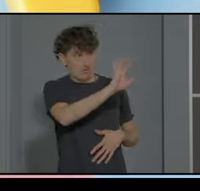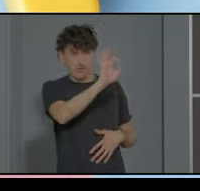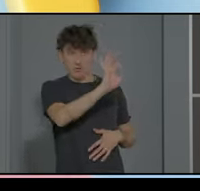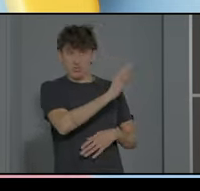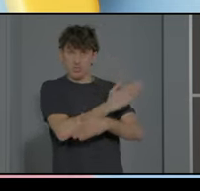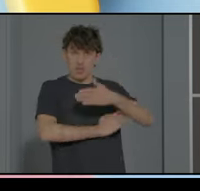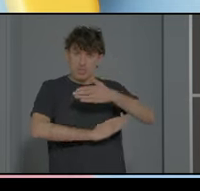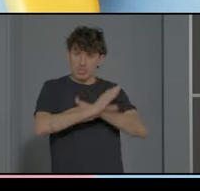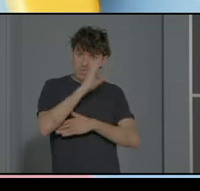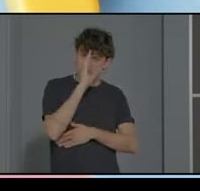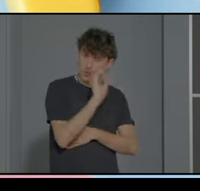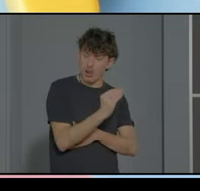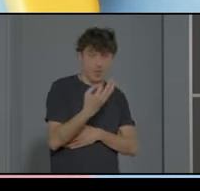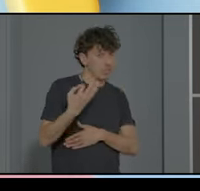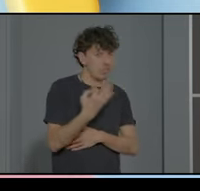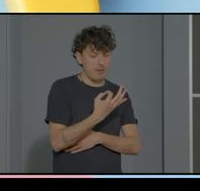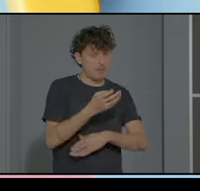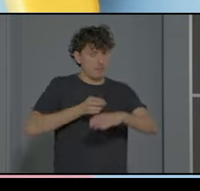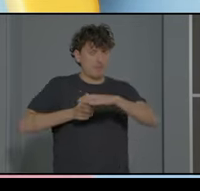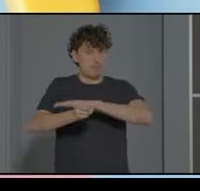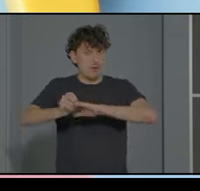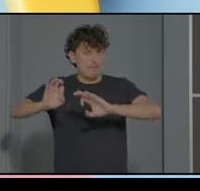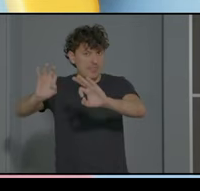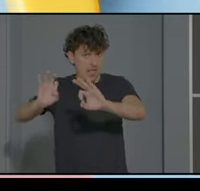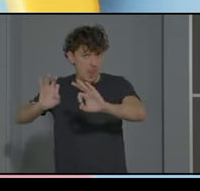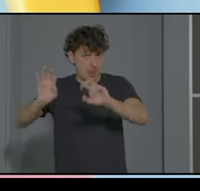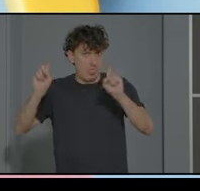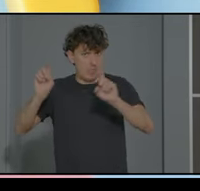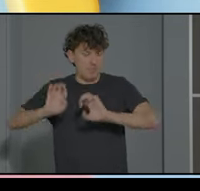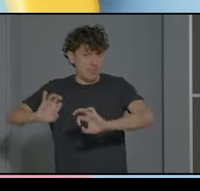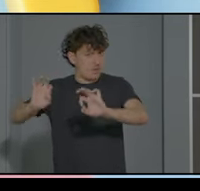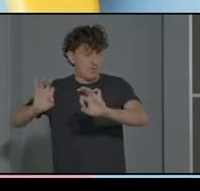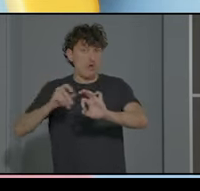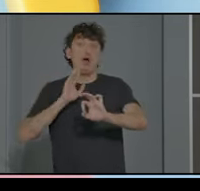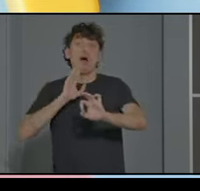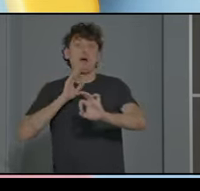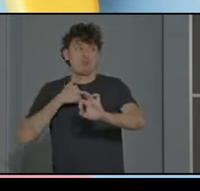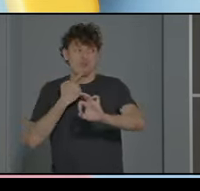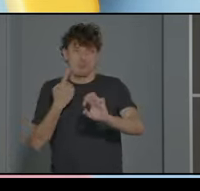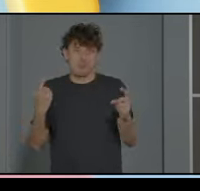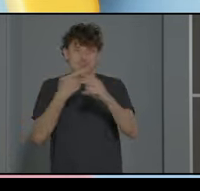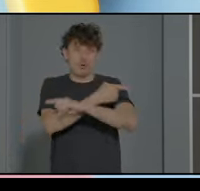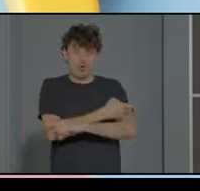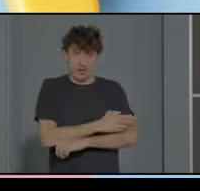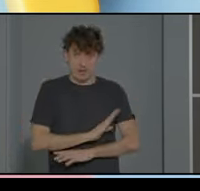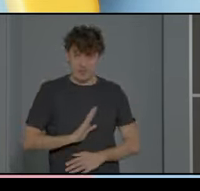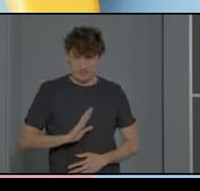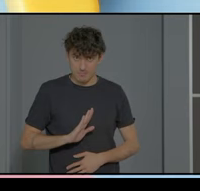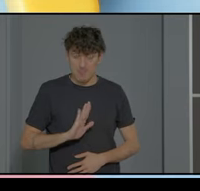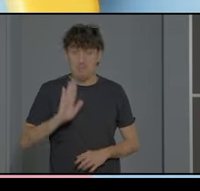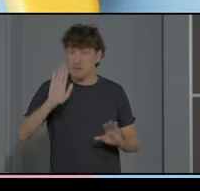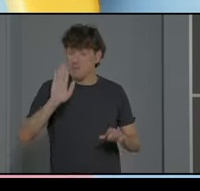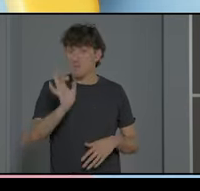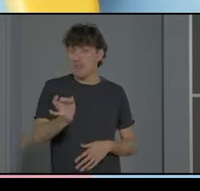discapacidad intelectual debe estar en especial antes he dicho lo contrario ¿verdad? no voy a decir eso pero lo cierto es que los dos